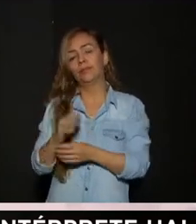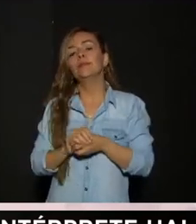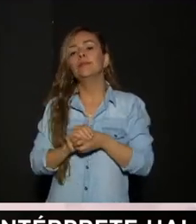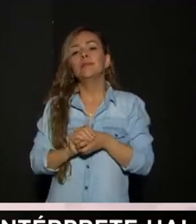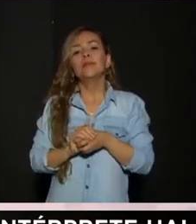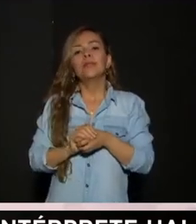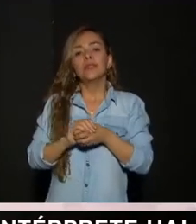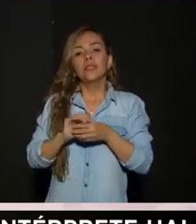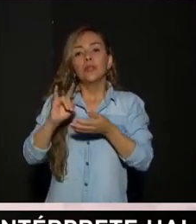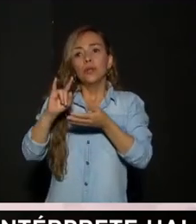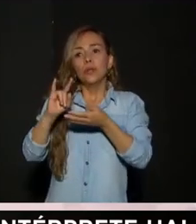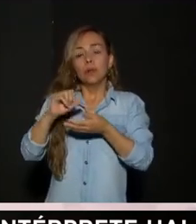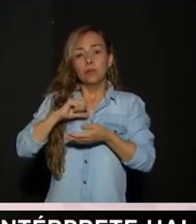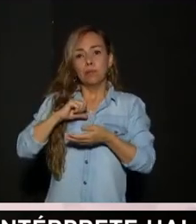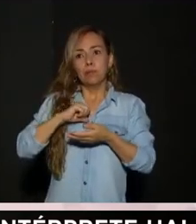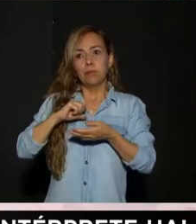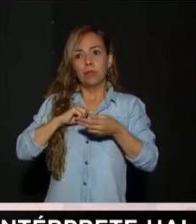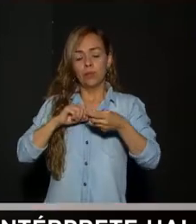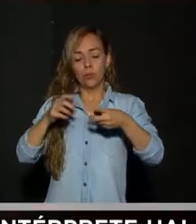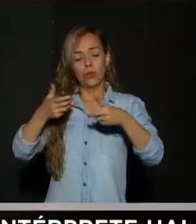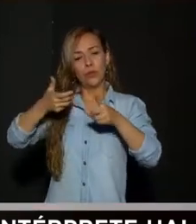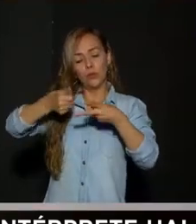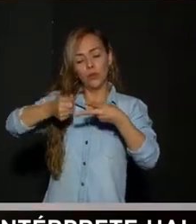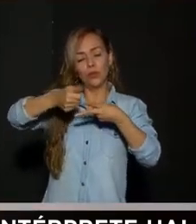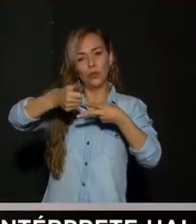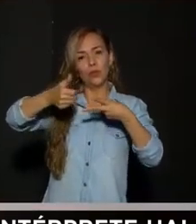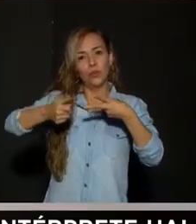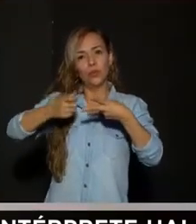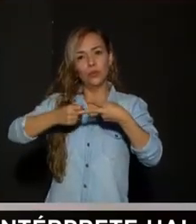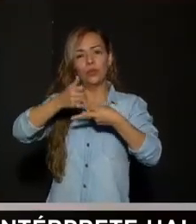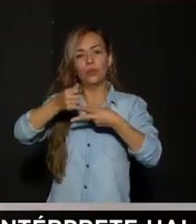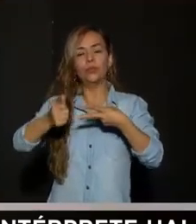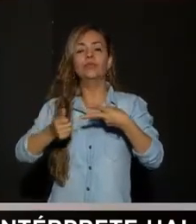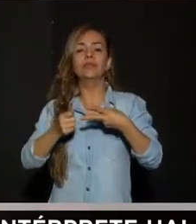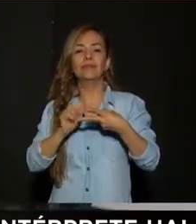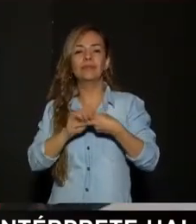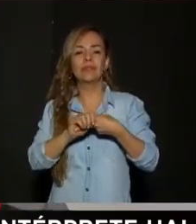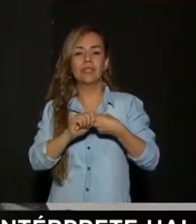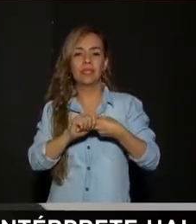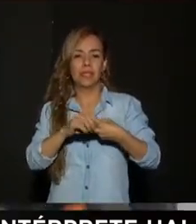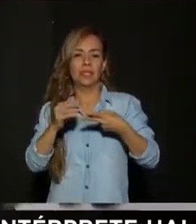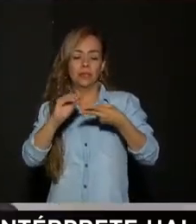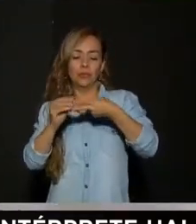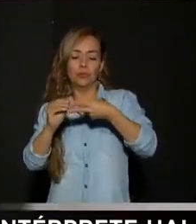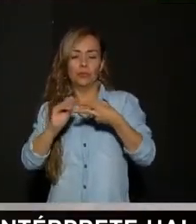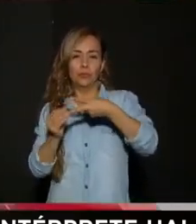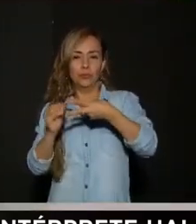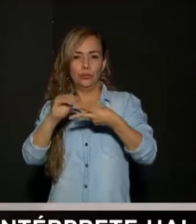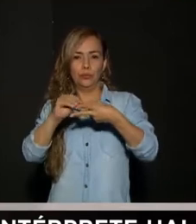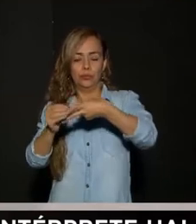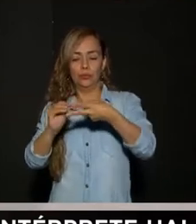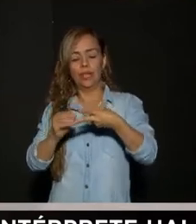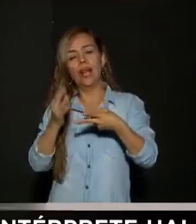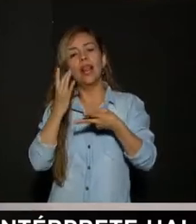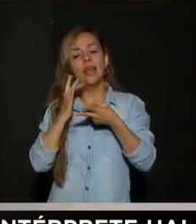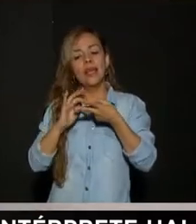Utilizamos Bueno Acá lo que tengo En esta solución Es un desinfectante Que se llama Porzue Entonces Desinfecta